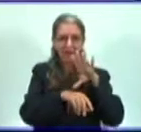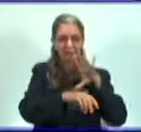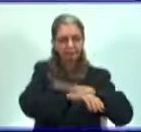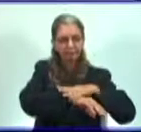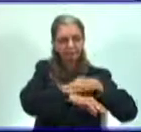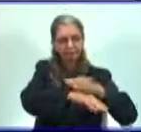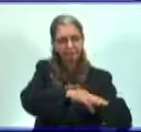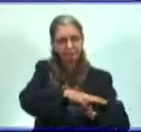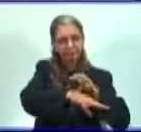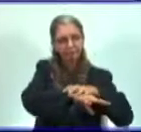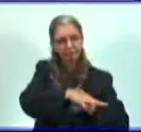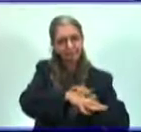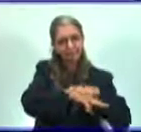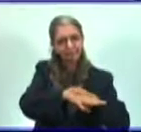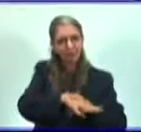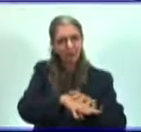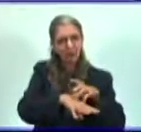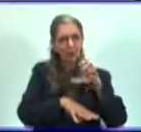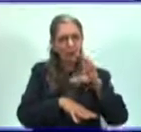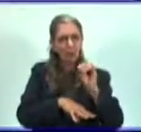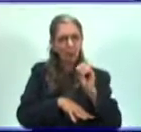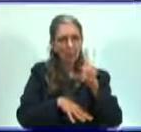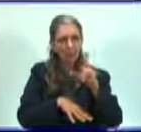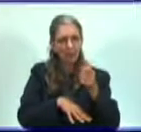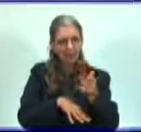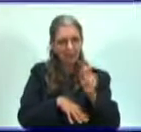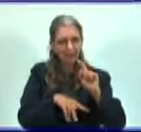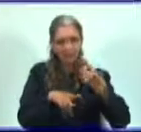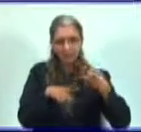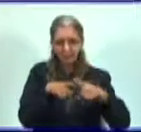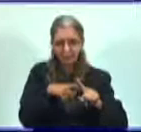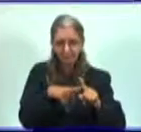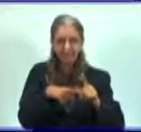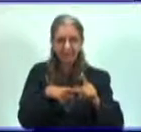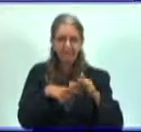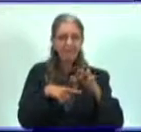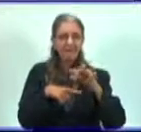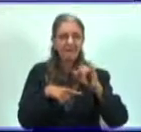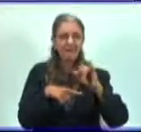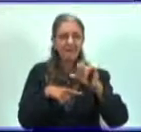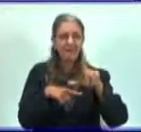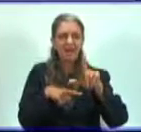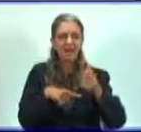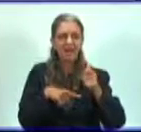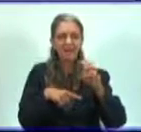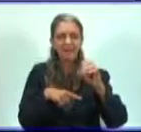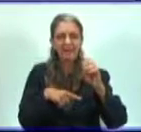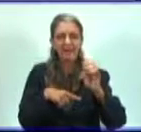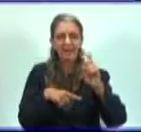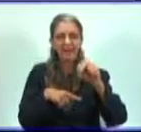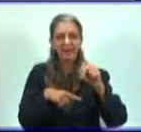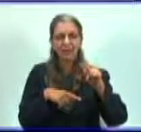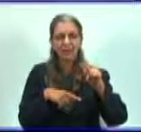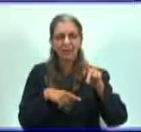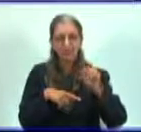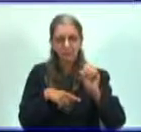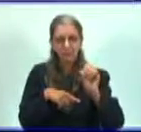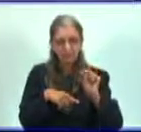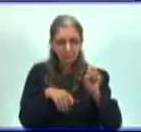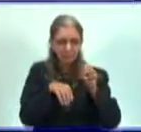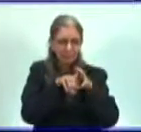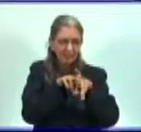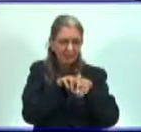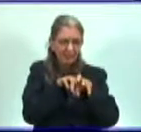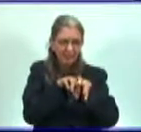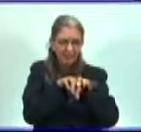De eso se trata, en nuestra clase de hoy, ver cómo, en el caso del bacteriófago, que como bien su